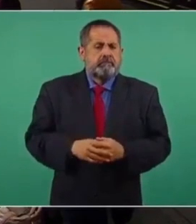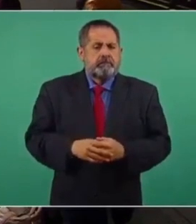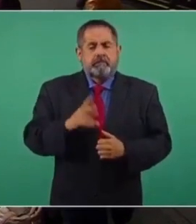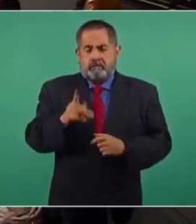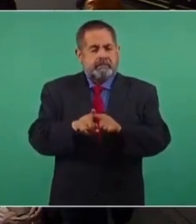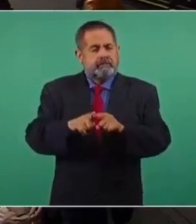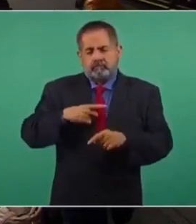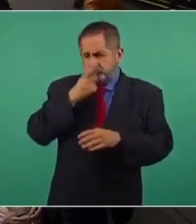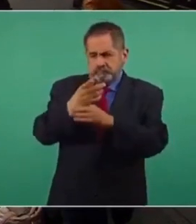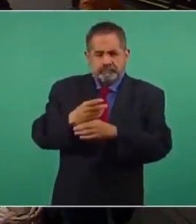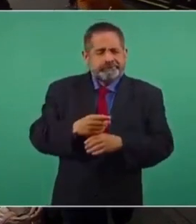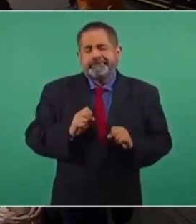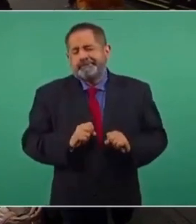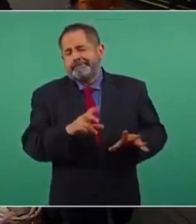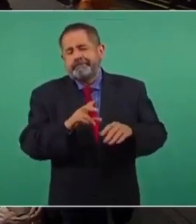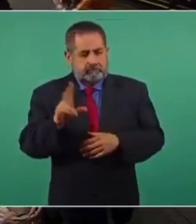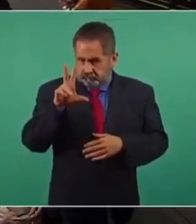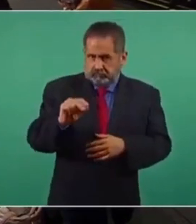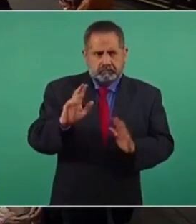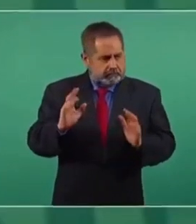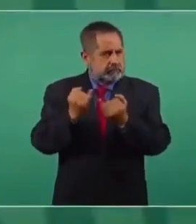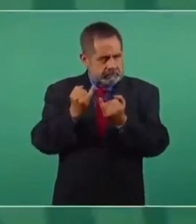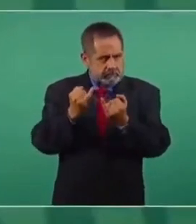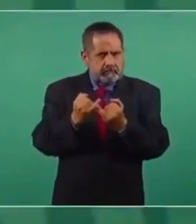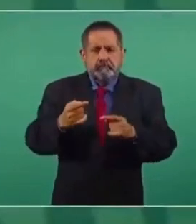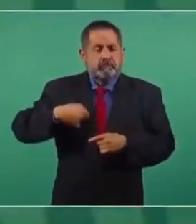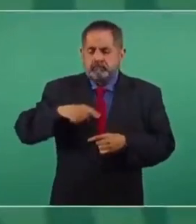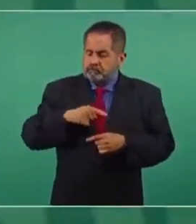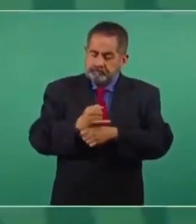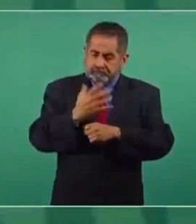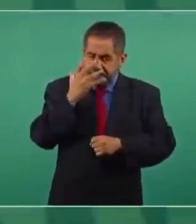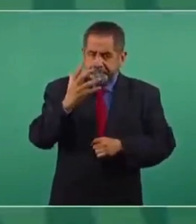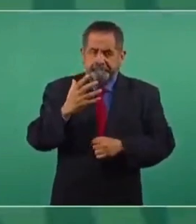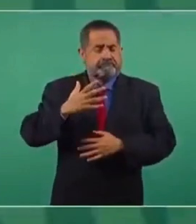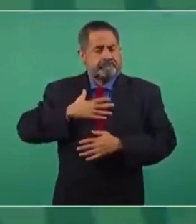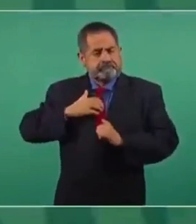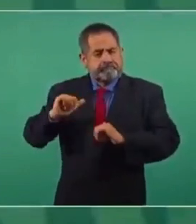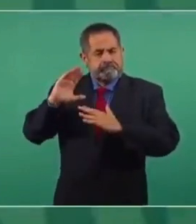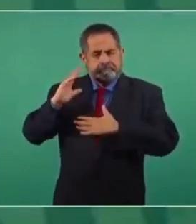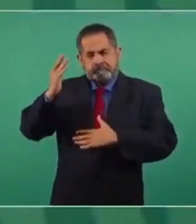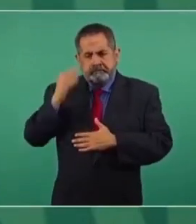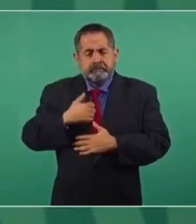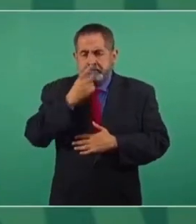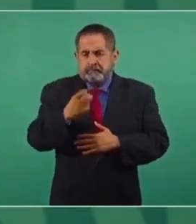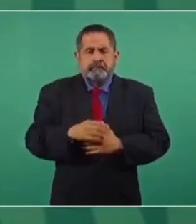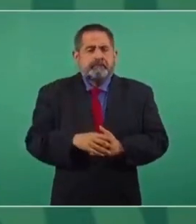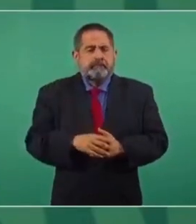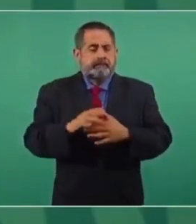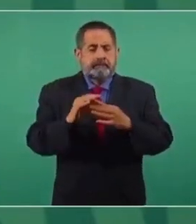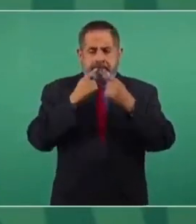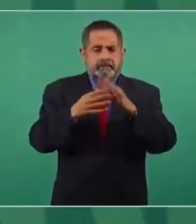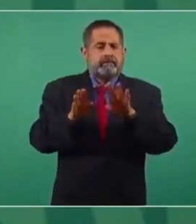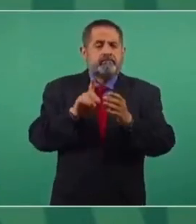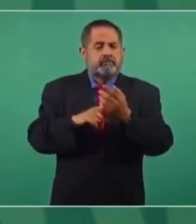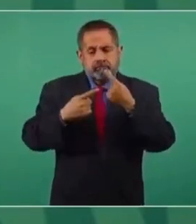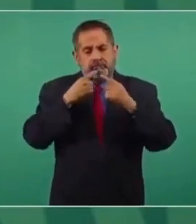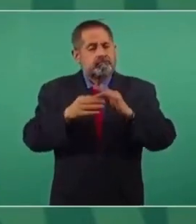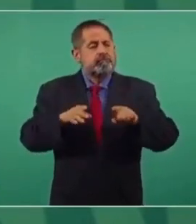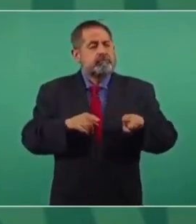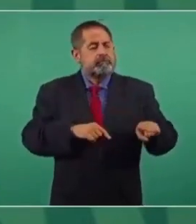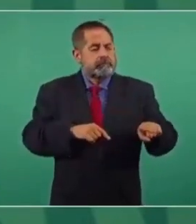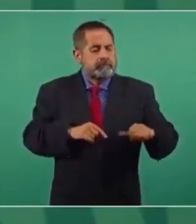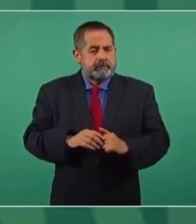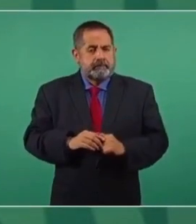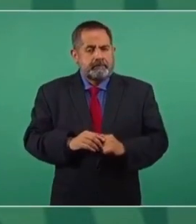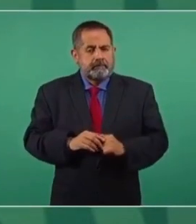Así como hablo de que no debe de haber impunidad y es parte de nuestros compromisos, así también no